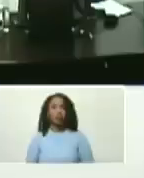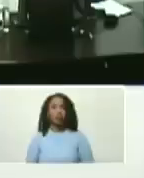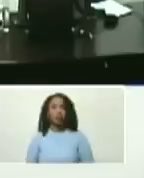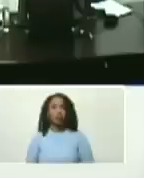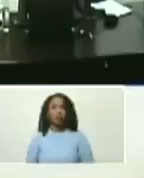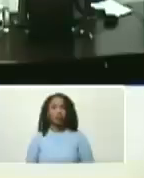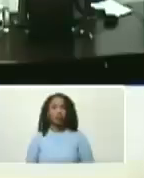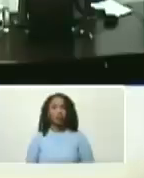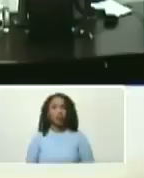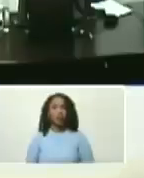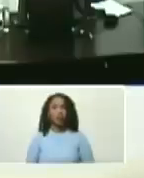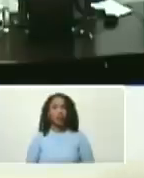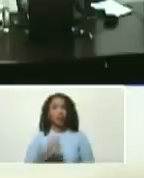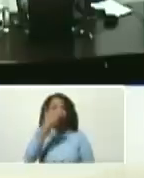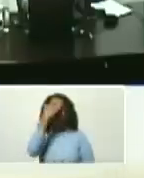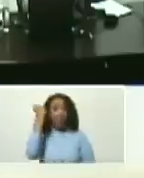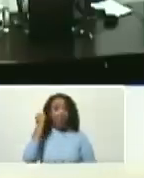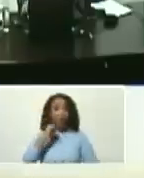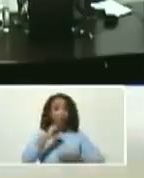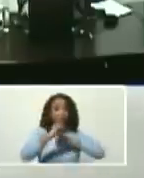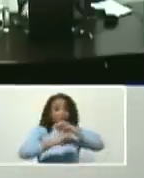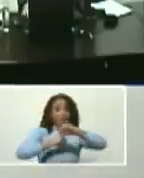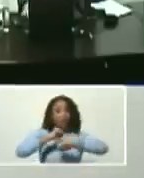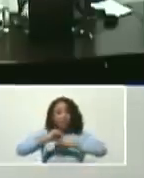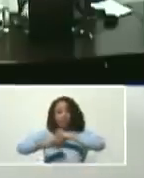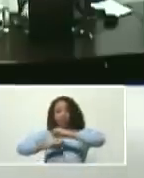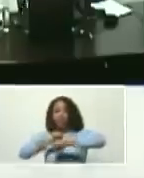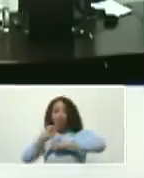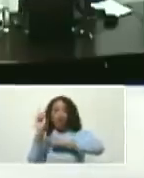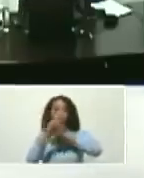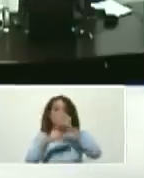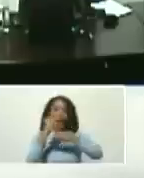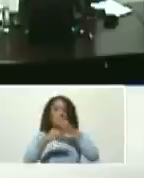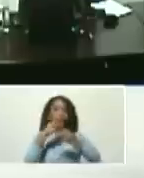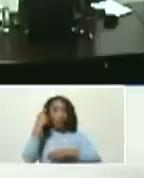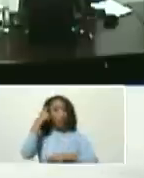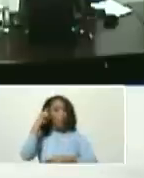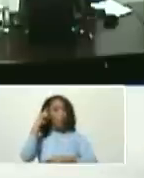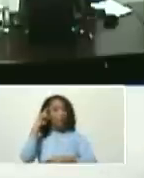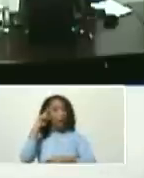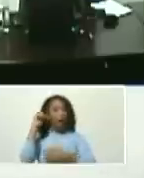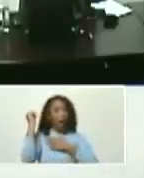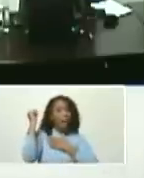sin olvidar aquello la cava no hemos lanzado aquello te acuerdas